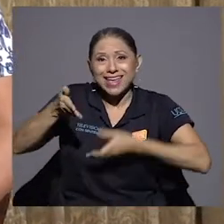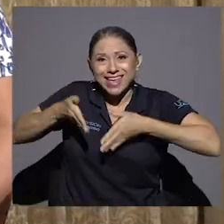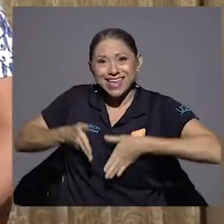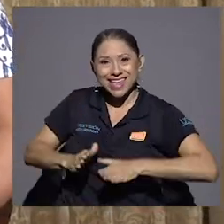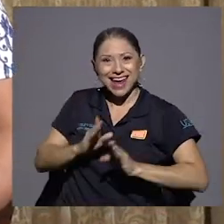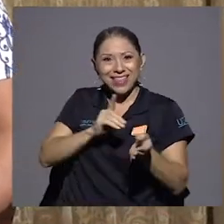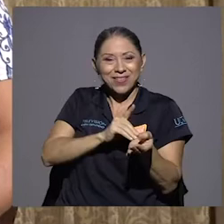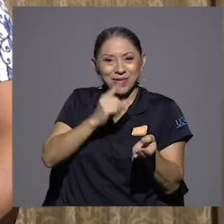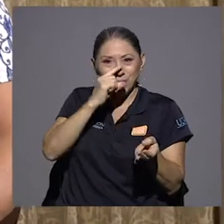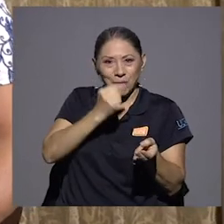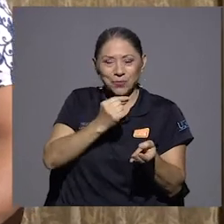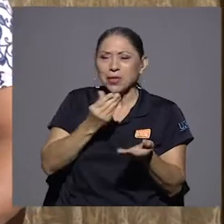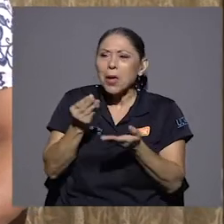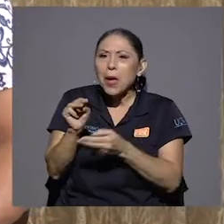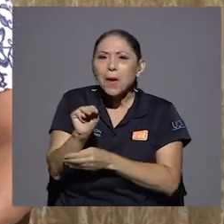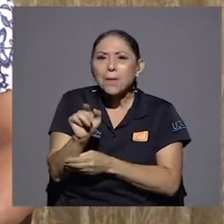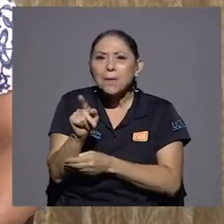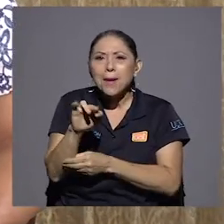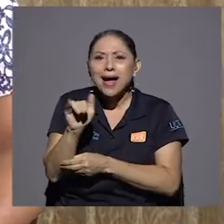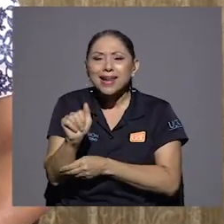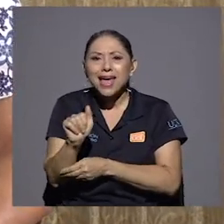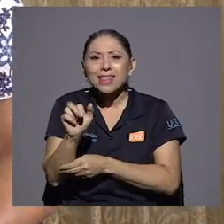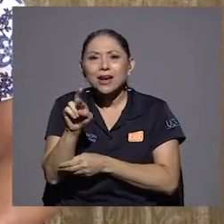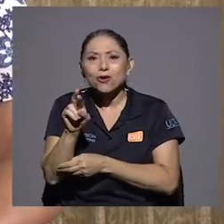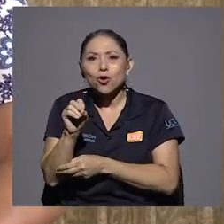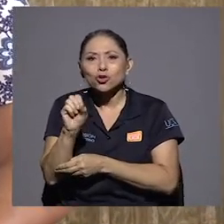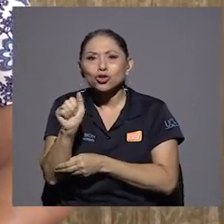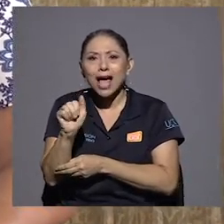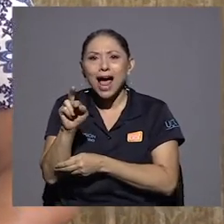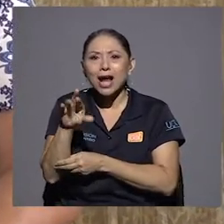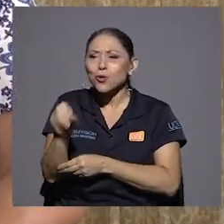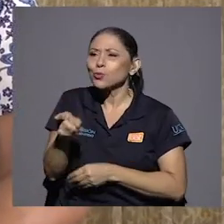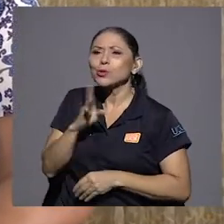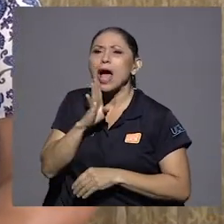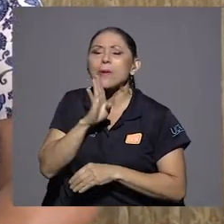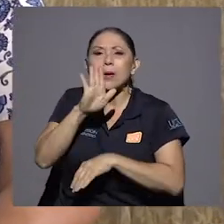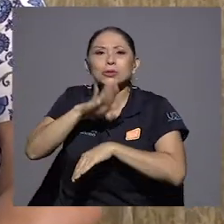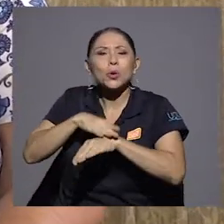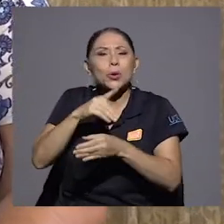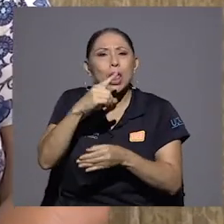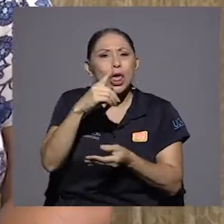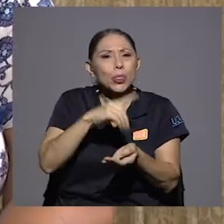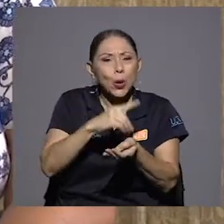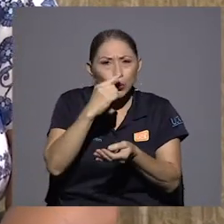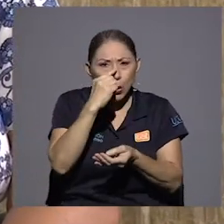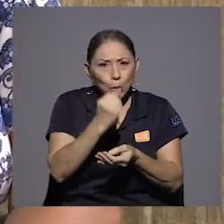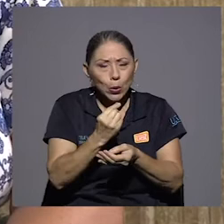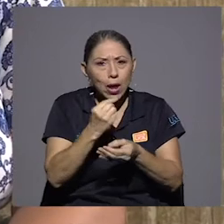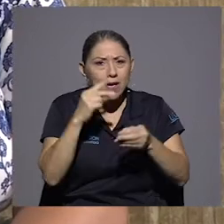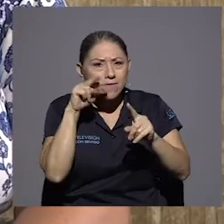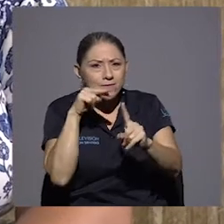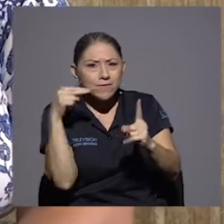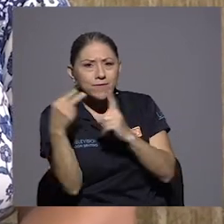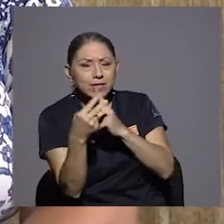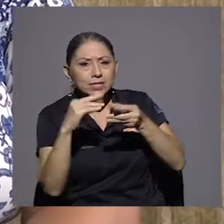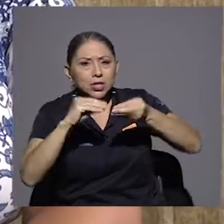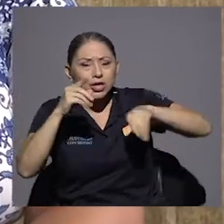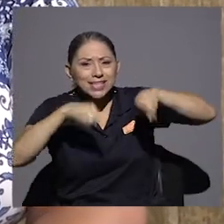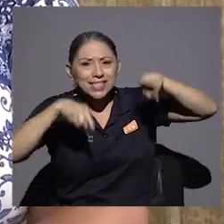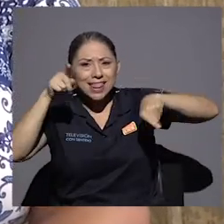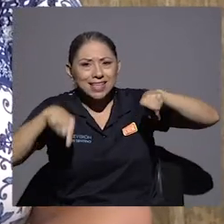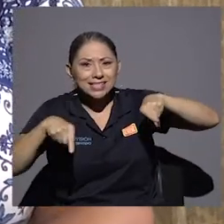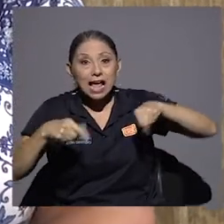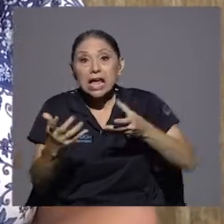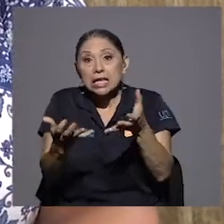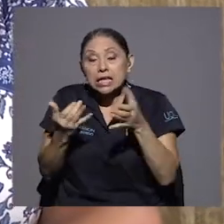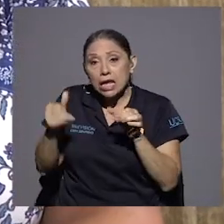doña María del Rosario. Esa visión de estadista. Quiero hacer eco de las palabras de su mamá, que de